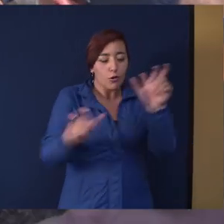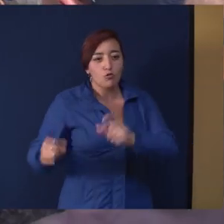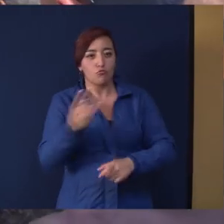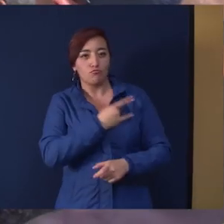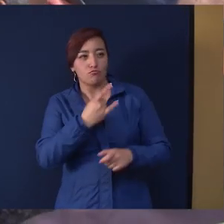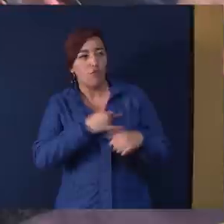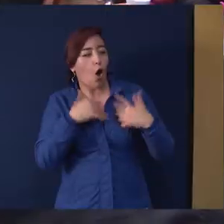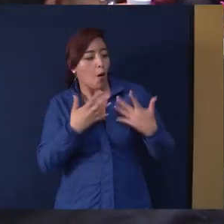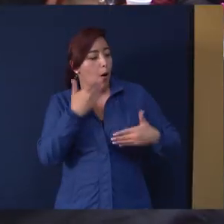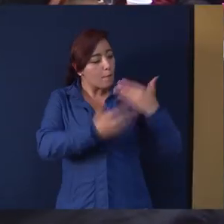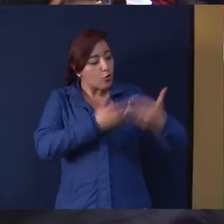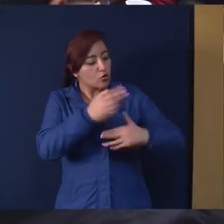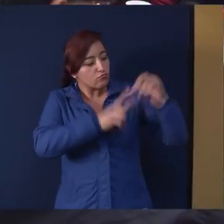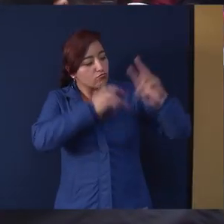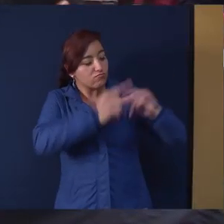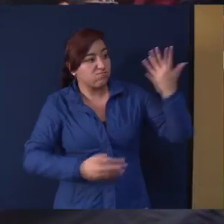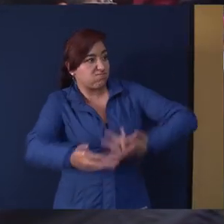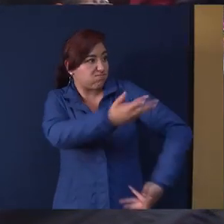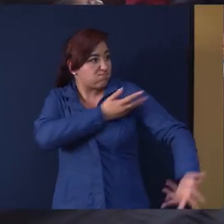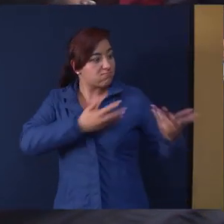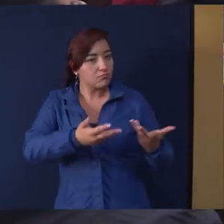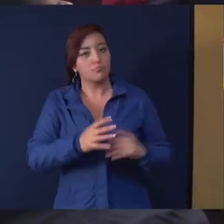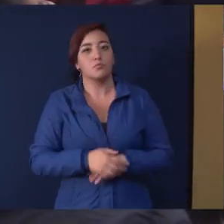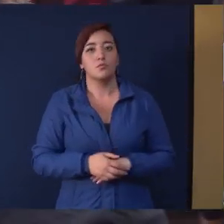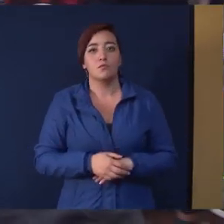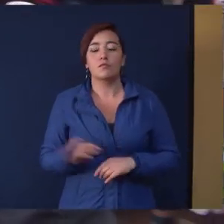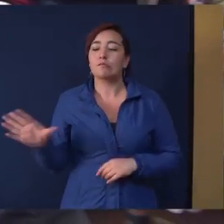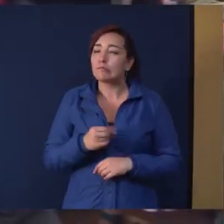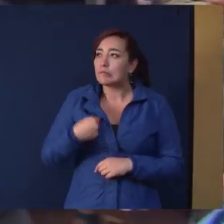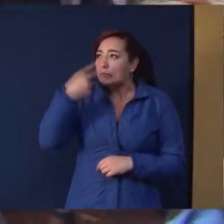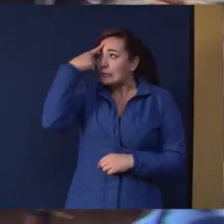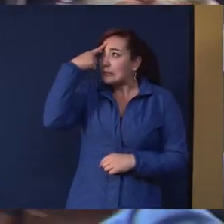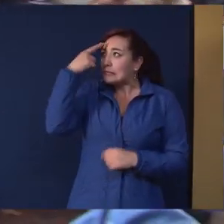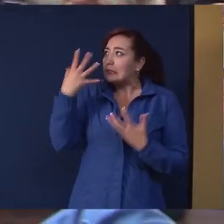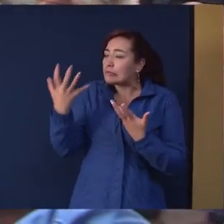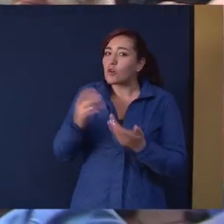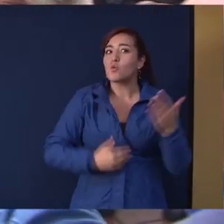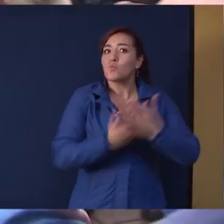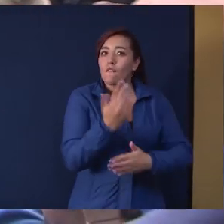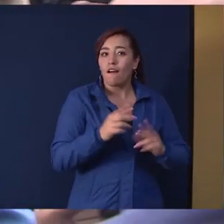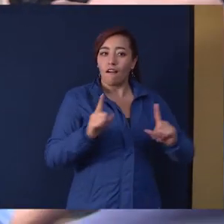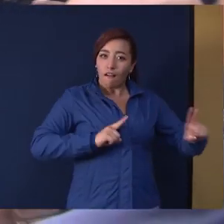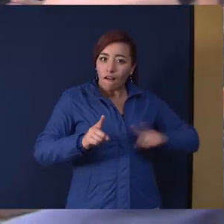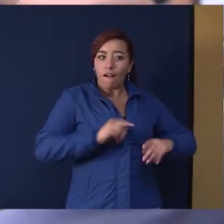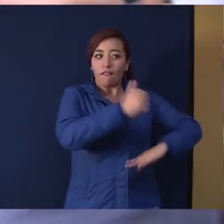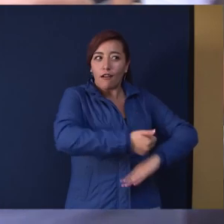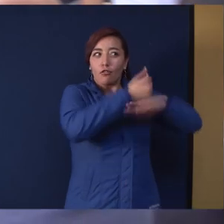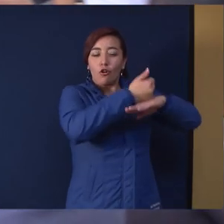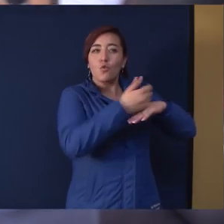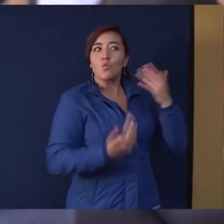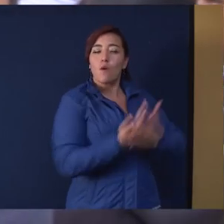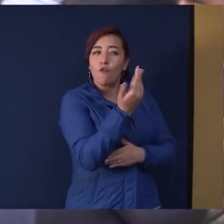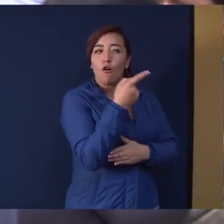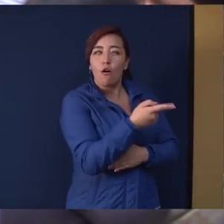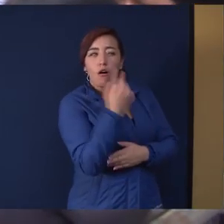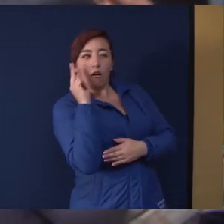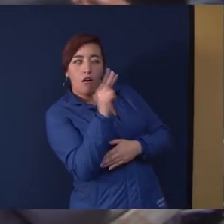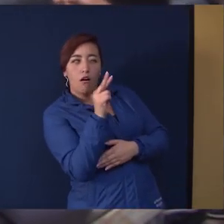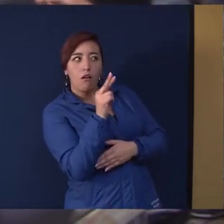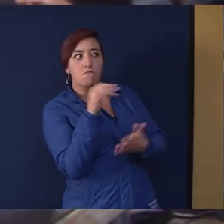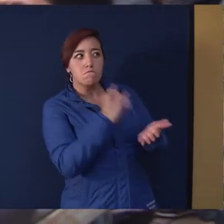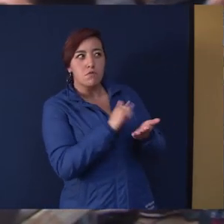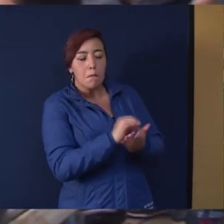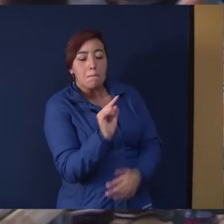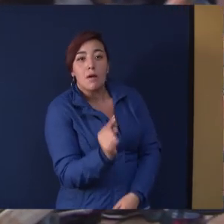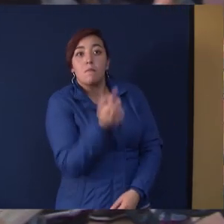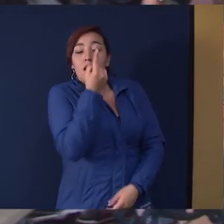en un proceso de construcción colectiva Pues tenemos grandes expectativas frente a la nueva administración de la universidad porque por primera vez se tiene en cuenta